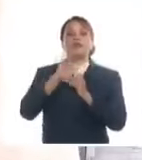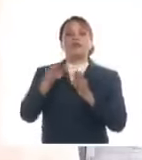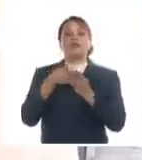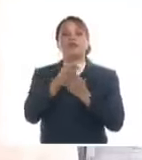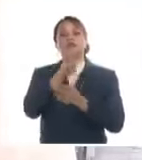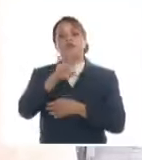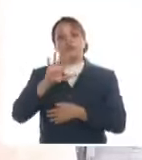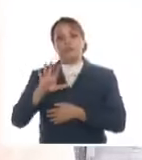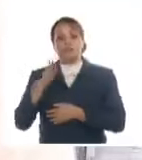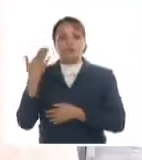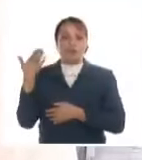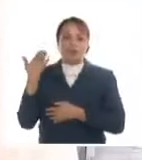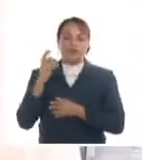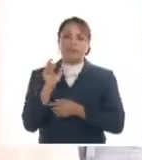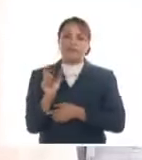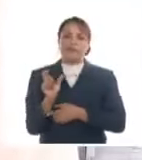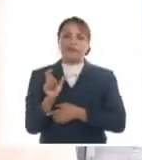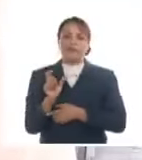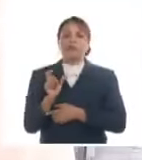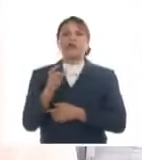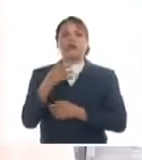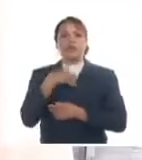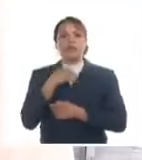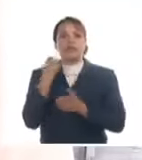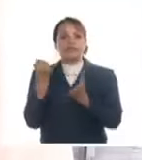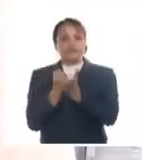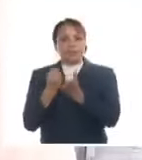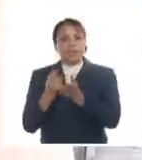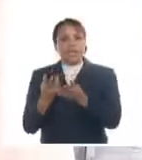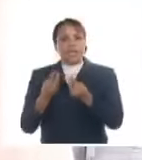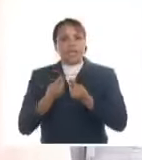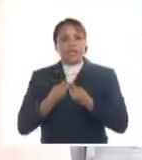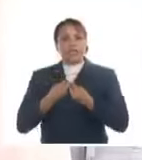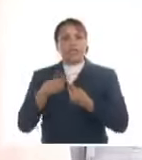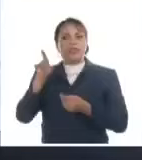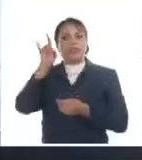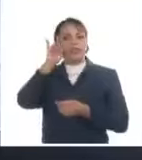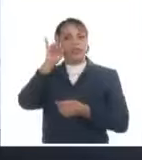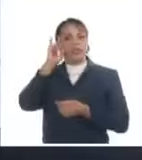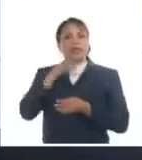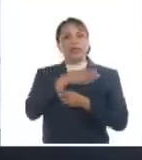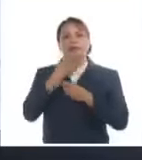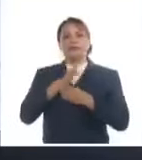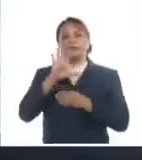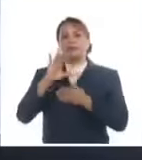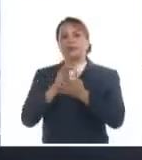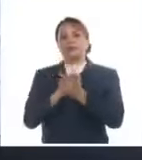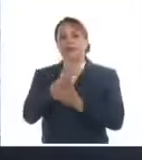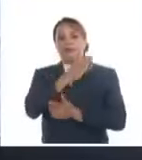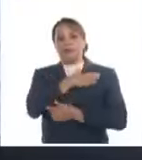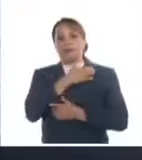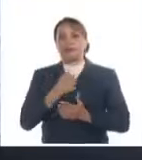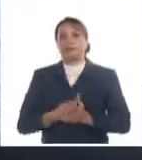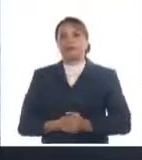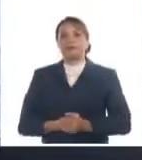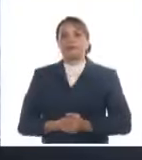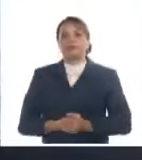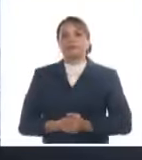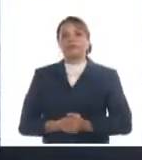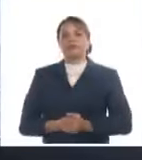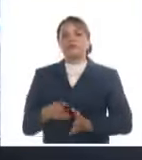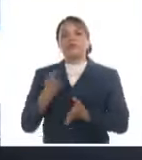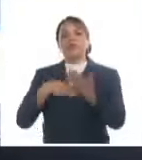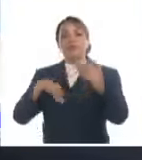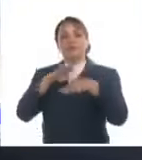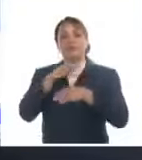que tenían. Quiere decir, van a tener garantizada la leche hasta el 5 de marzo. En palabras de la ministra, la decisión de